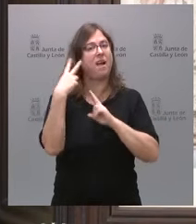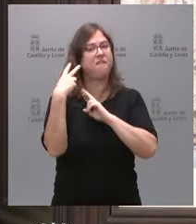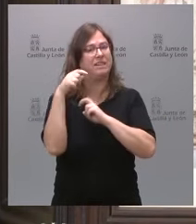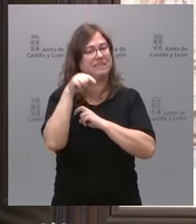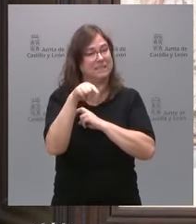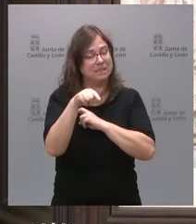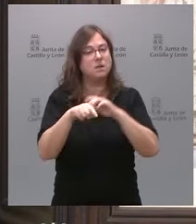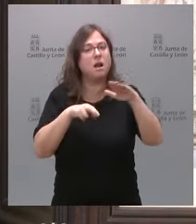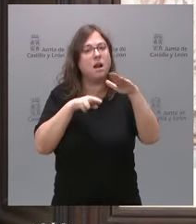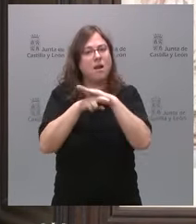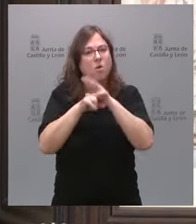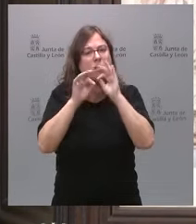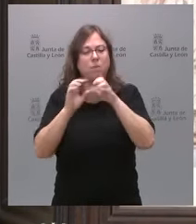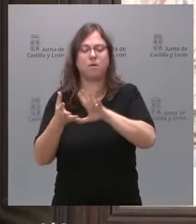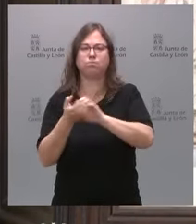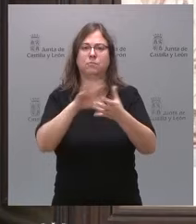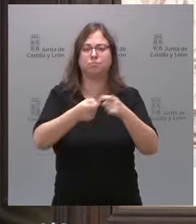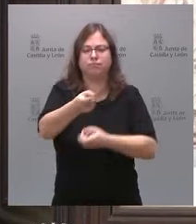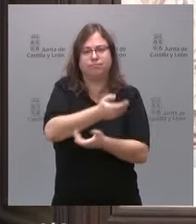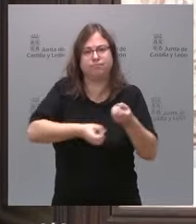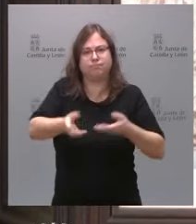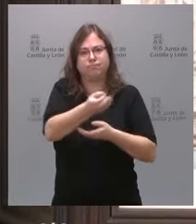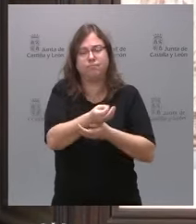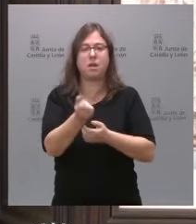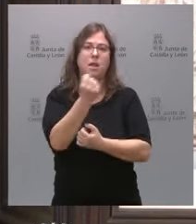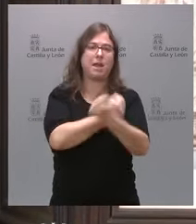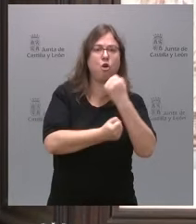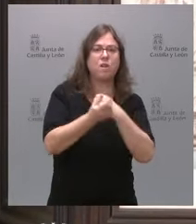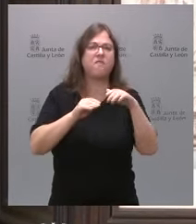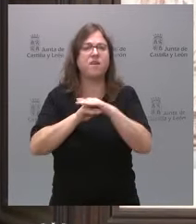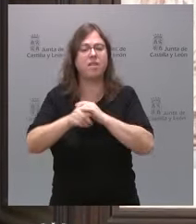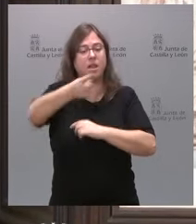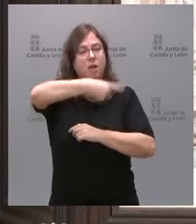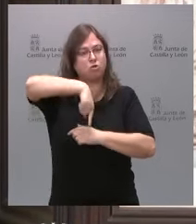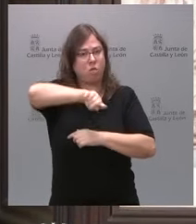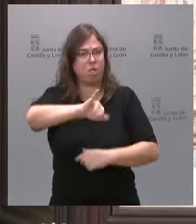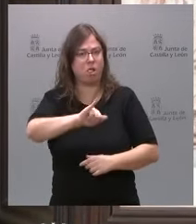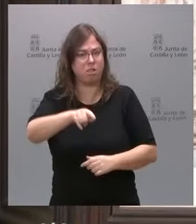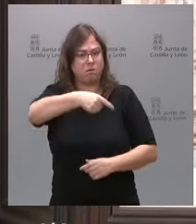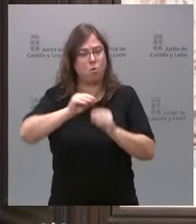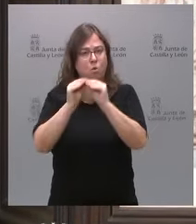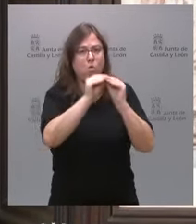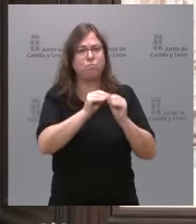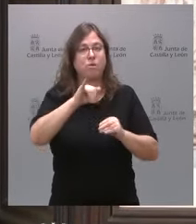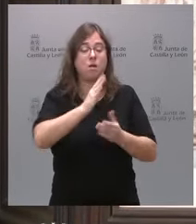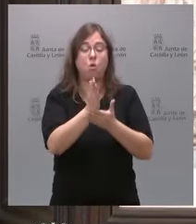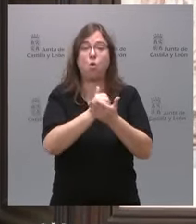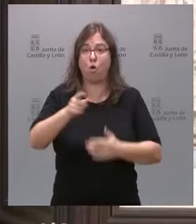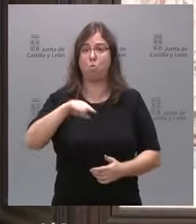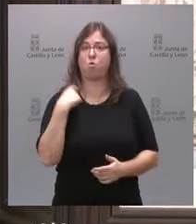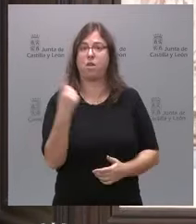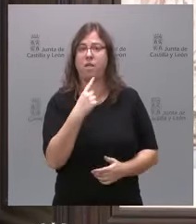instrumento de coordinación económica y financiera que nos hemos dado todos, que tenemos las comunidades